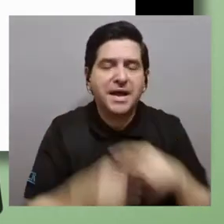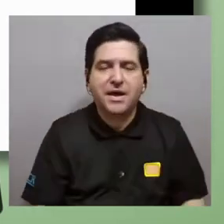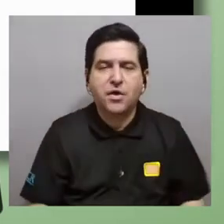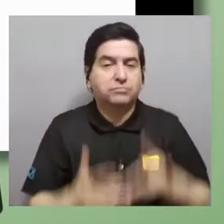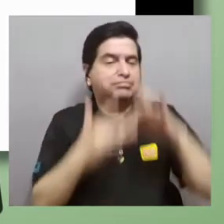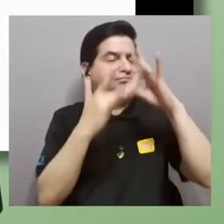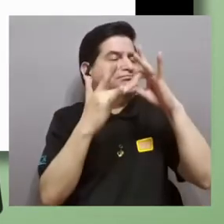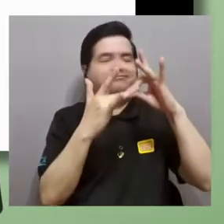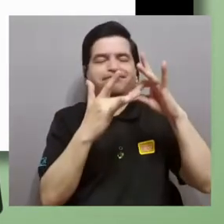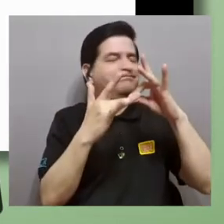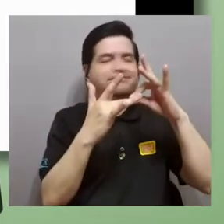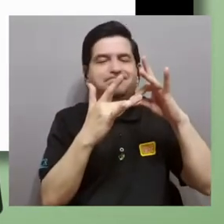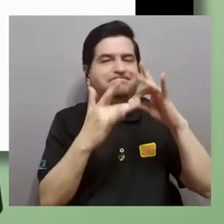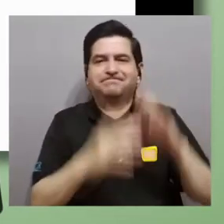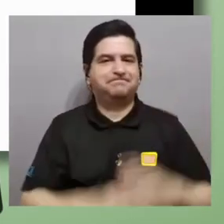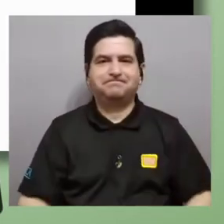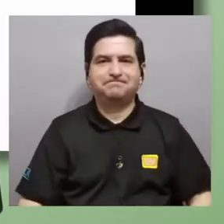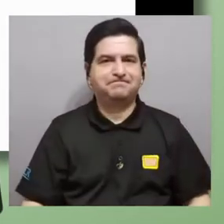o sofisticado